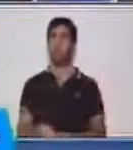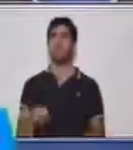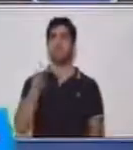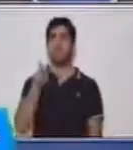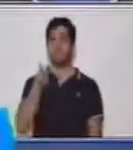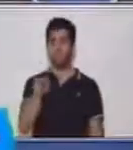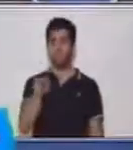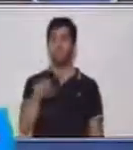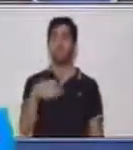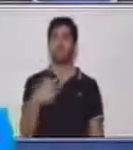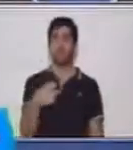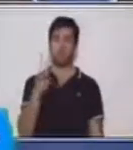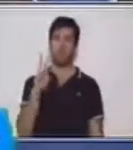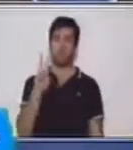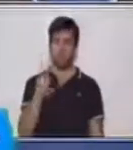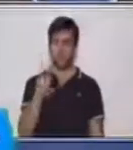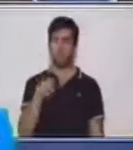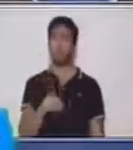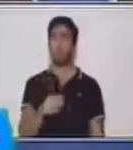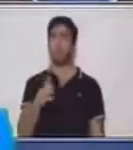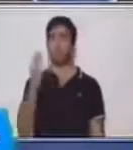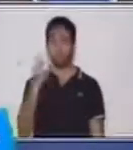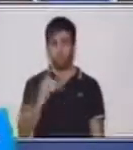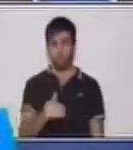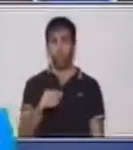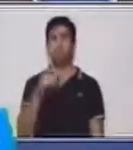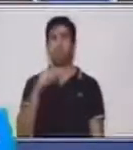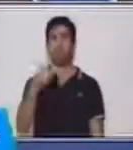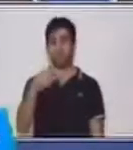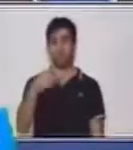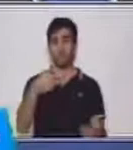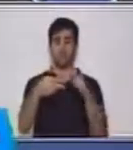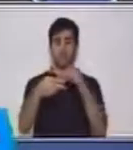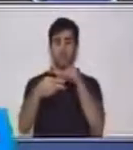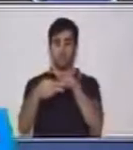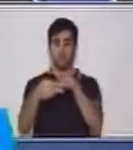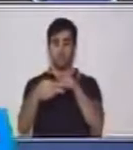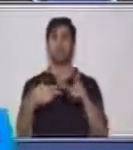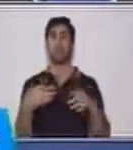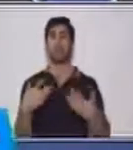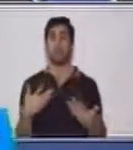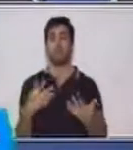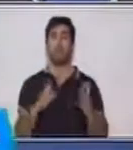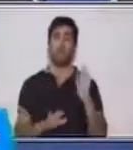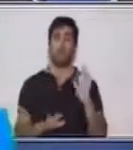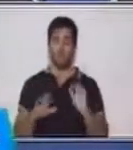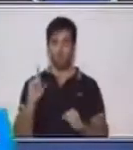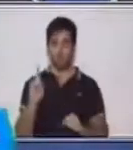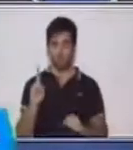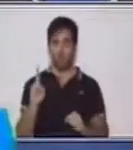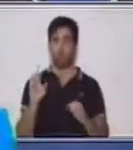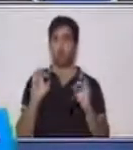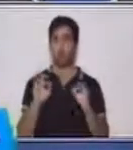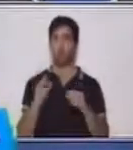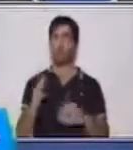dice acá? Dos. ¿Qué dice acá? Cinco, diez y uno, once.